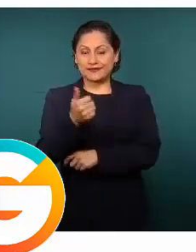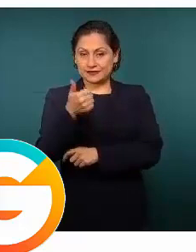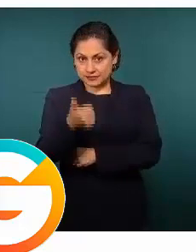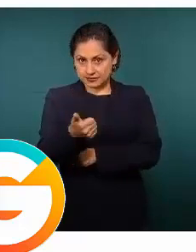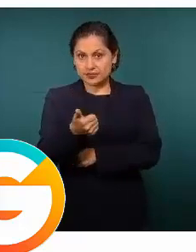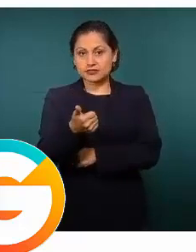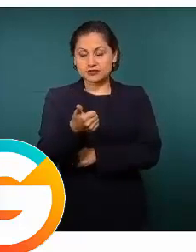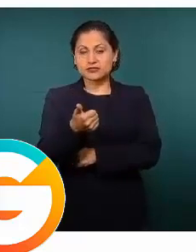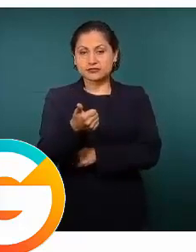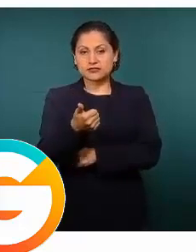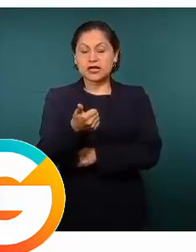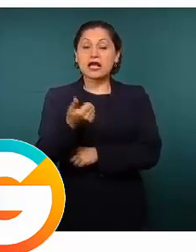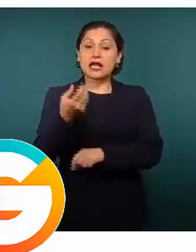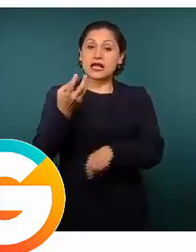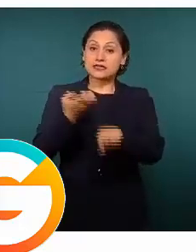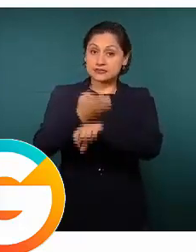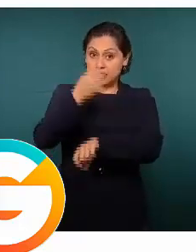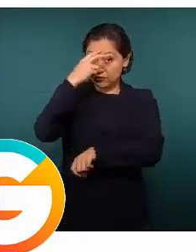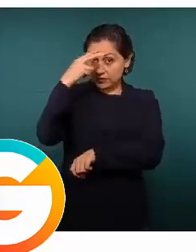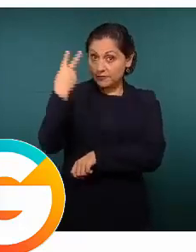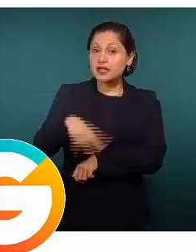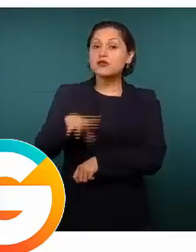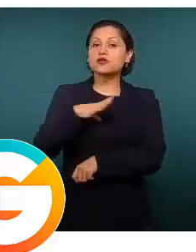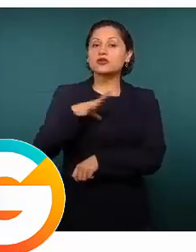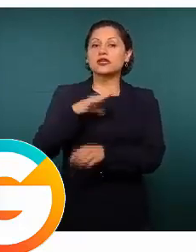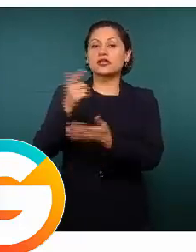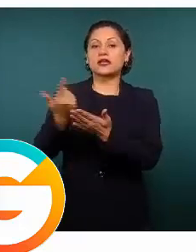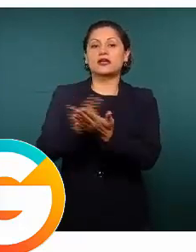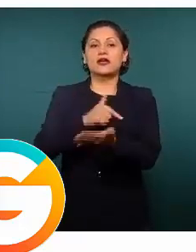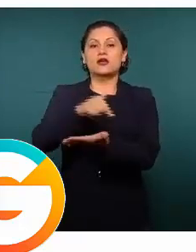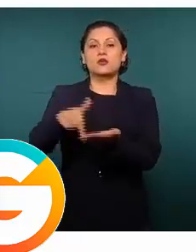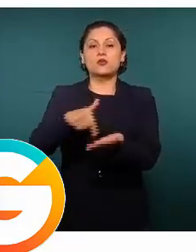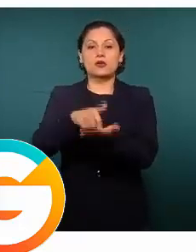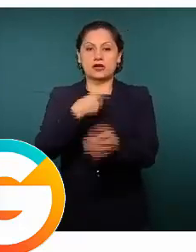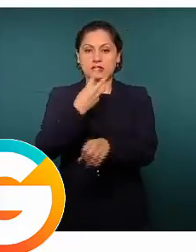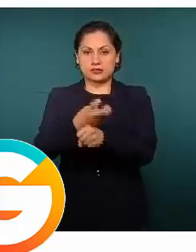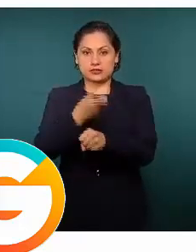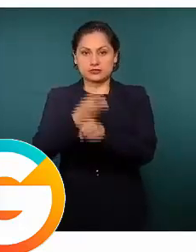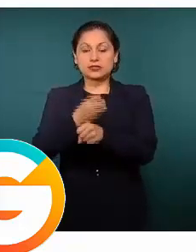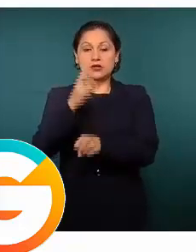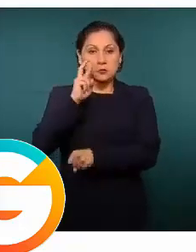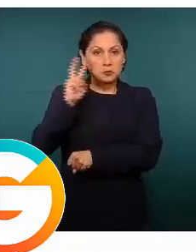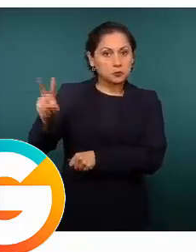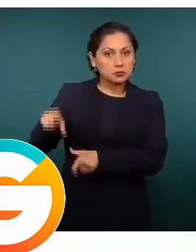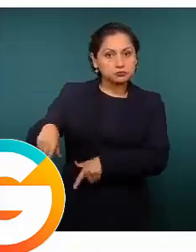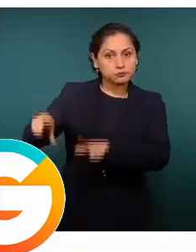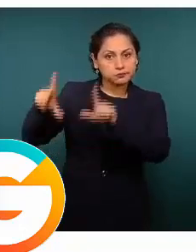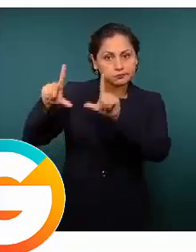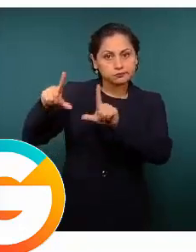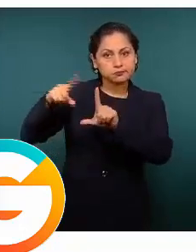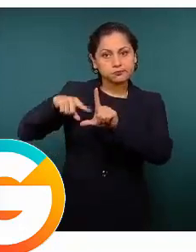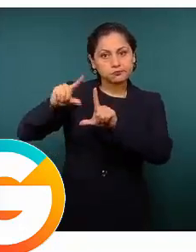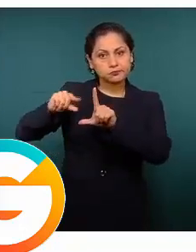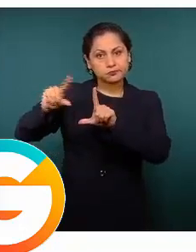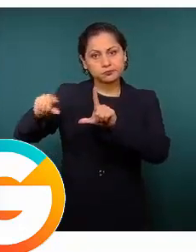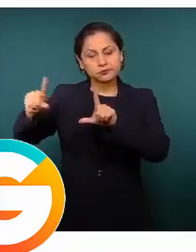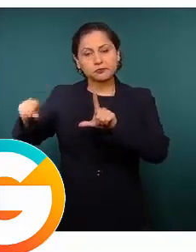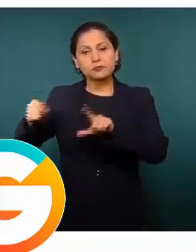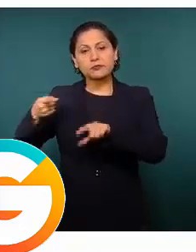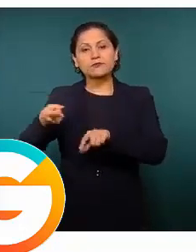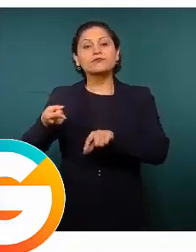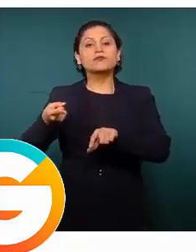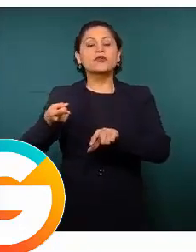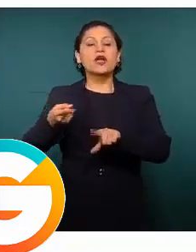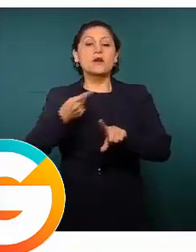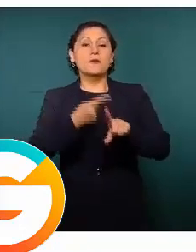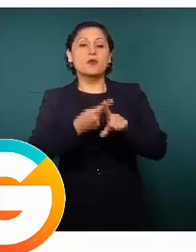tiene el tercer lugar, pero si vemos la gráfica, considerando esos homicidios dolosos por cada cien